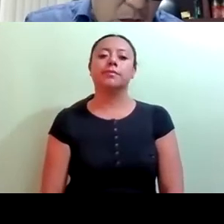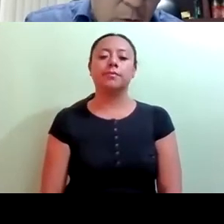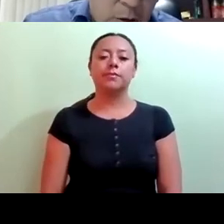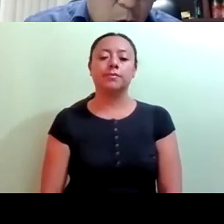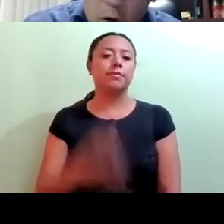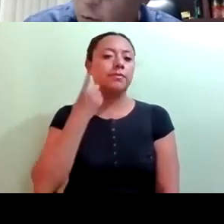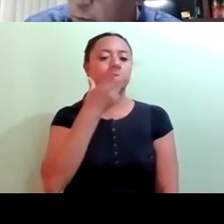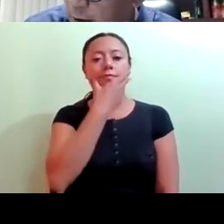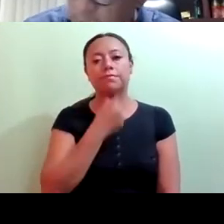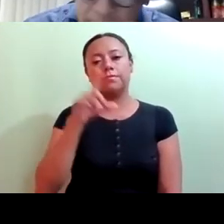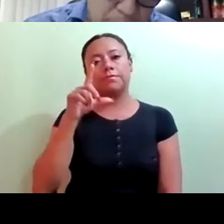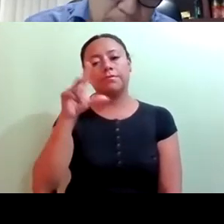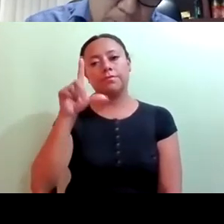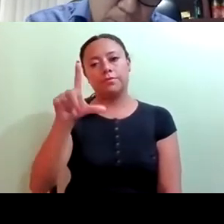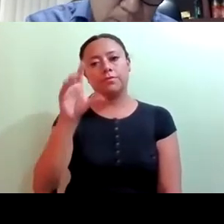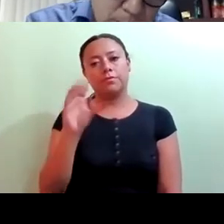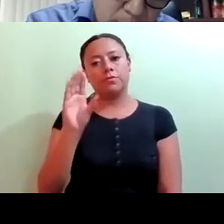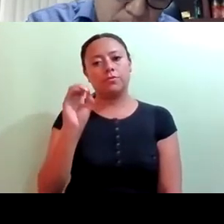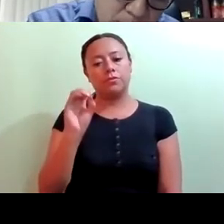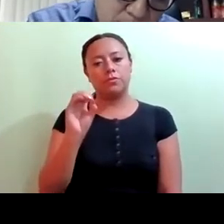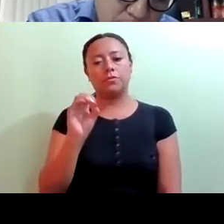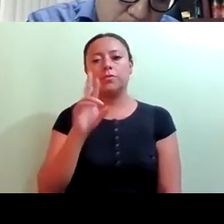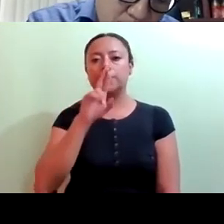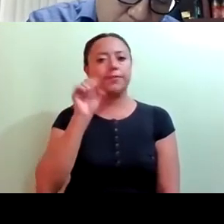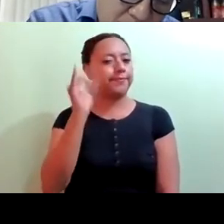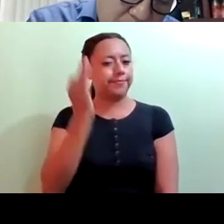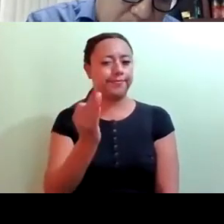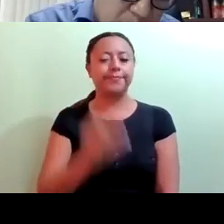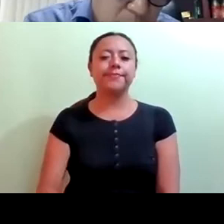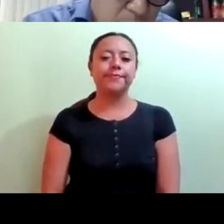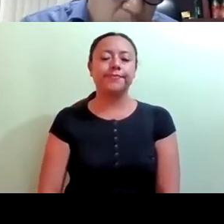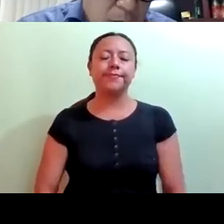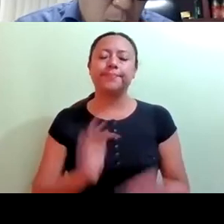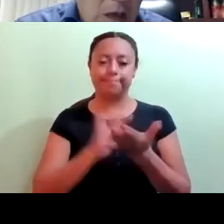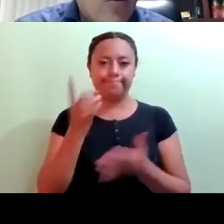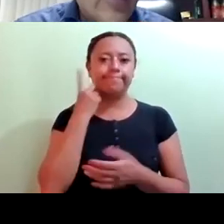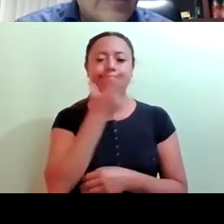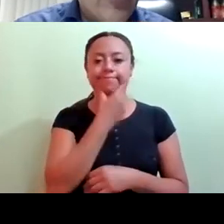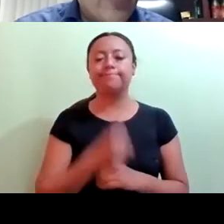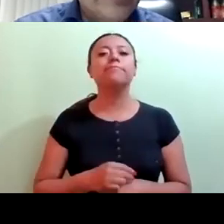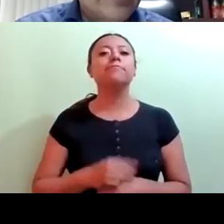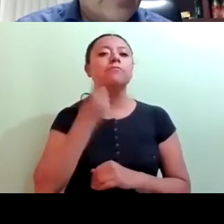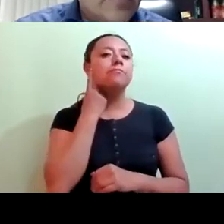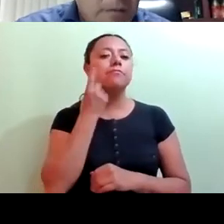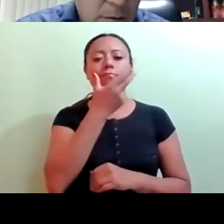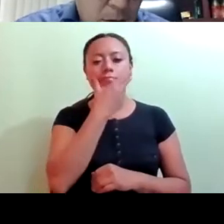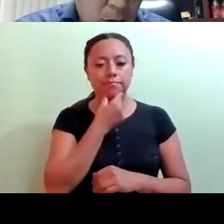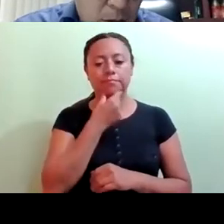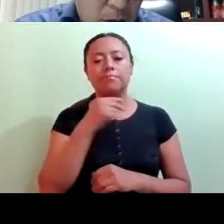Diputado Víctor Hugo Lobo Román. Víctor Hugo Lobo, a favor. Gracias, diputado. Diputado Jorge Gaviño Ambriz.